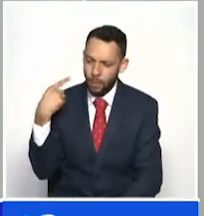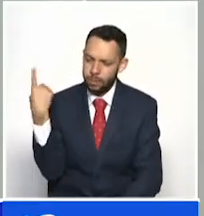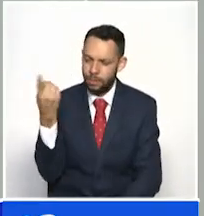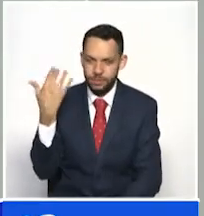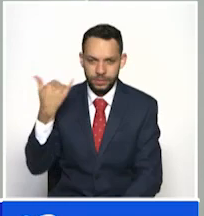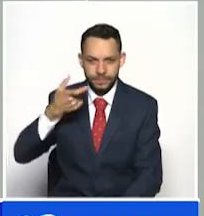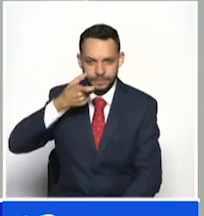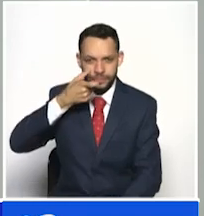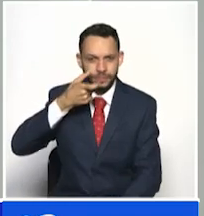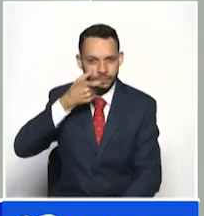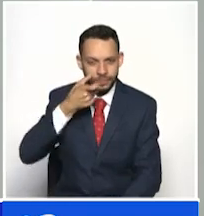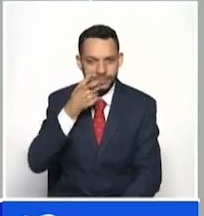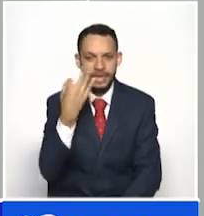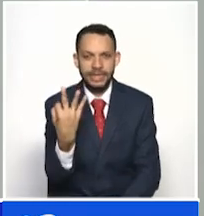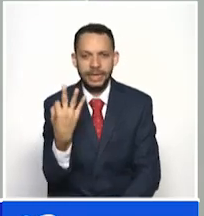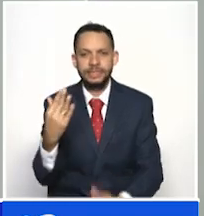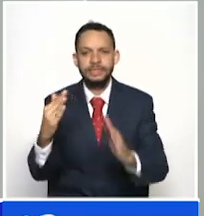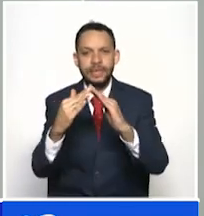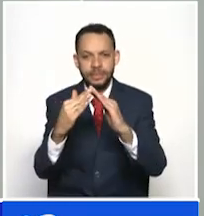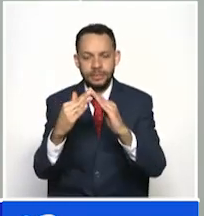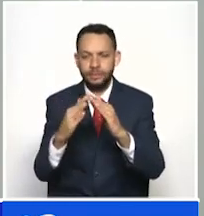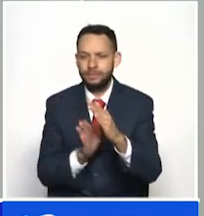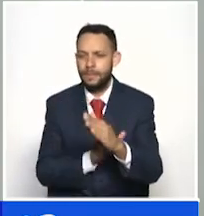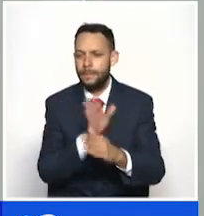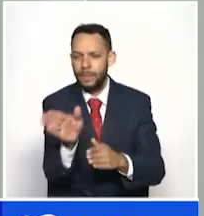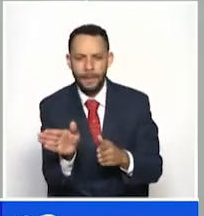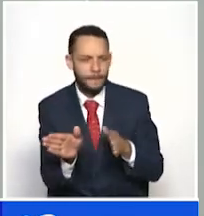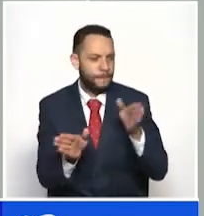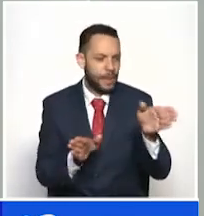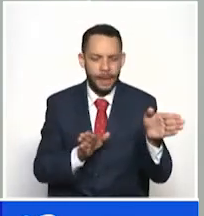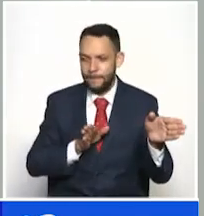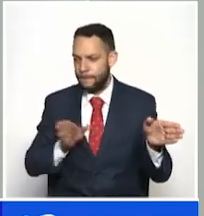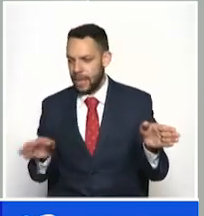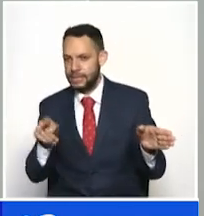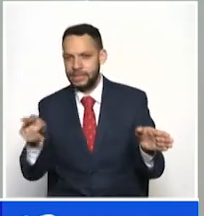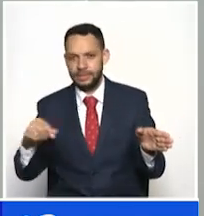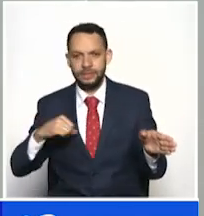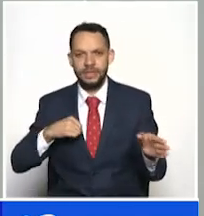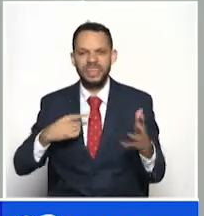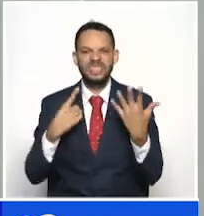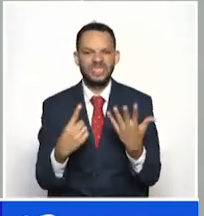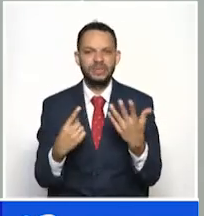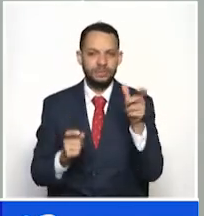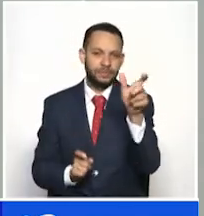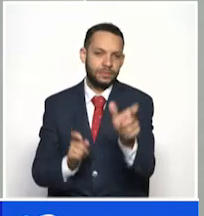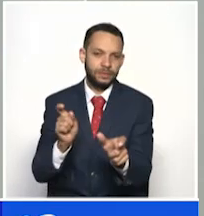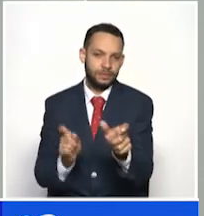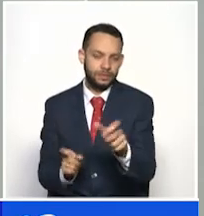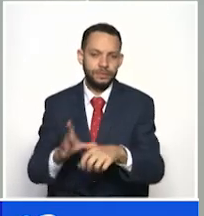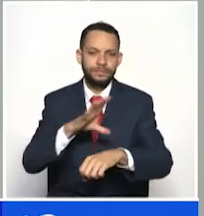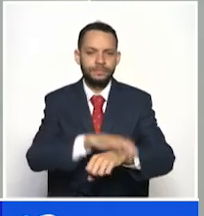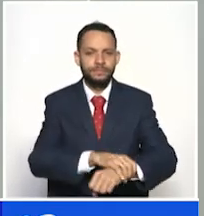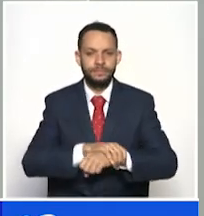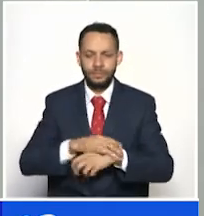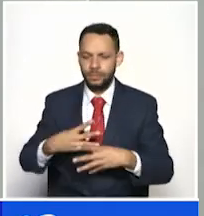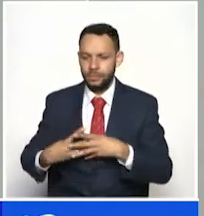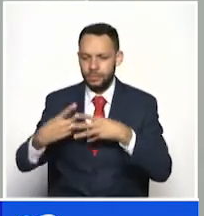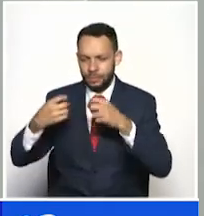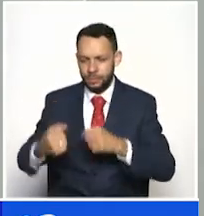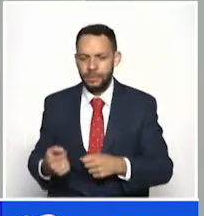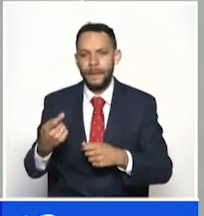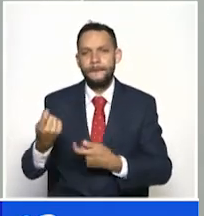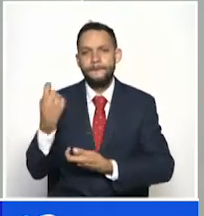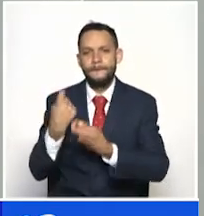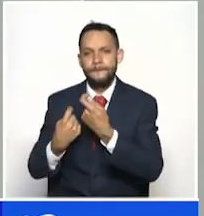registros de allanamiento, donde se capturan a seis personas por orden judicial por los delitos de tráfico de estupefacientes y